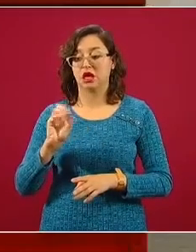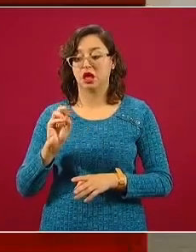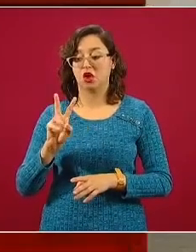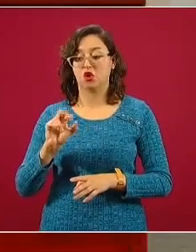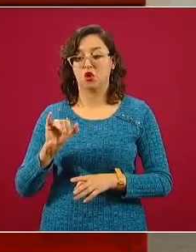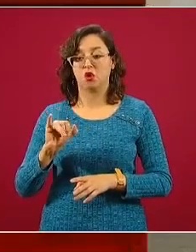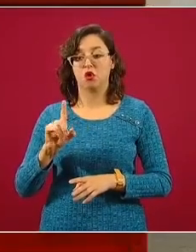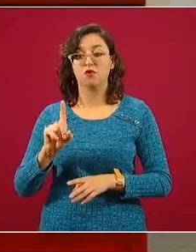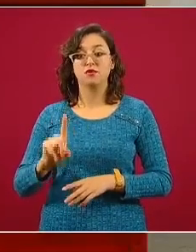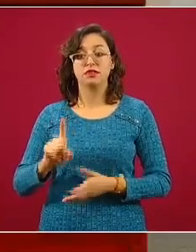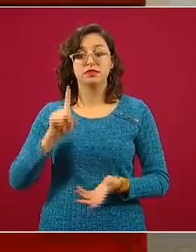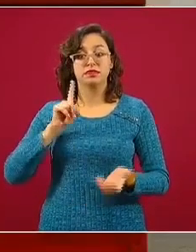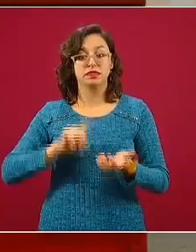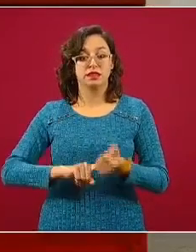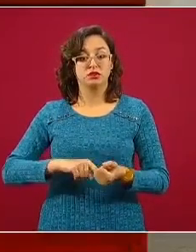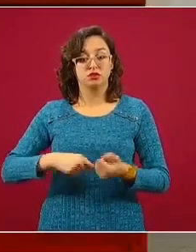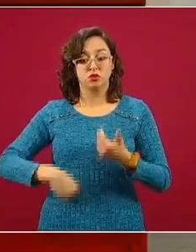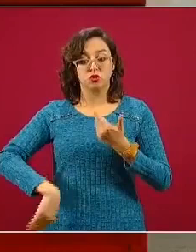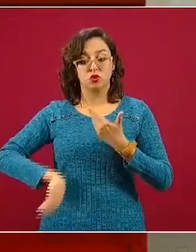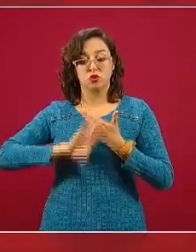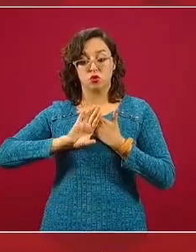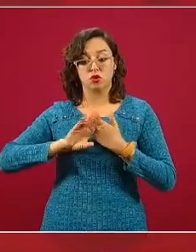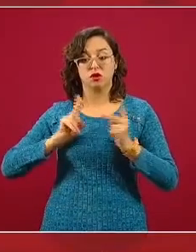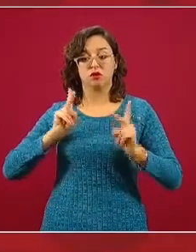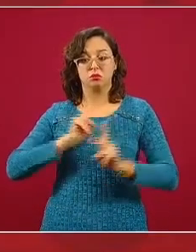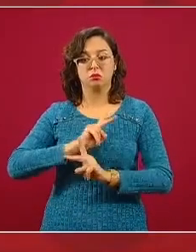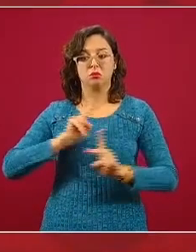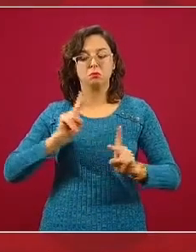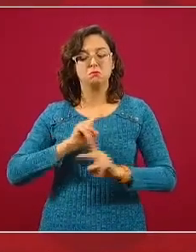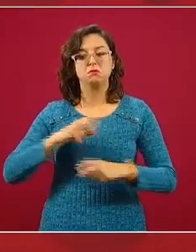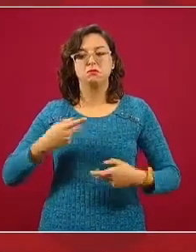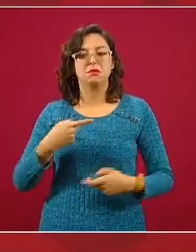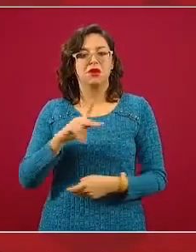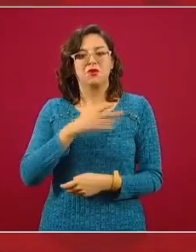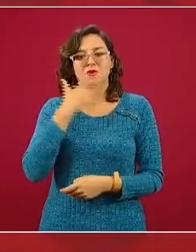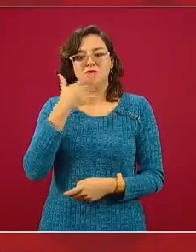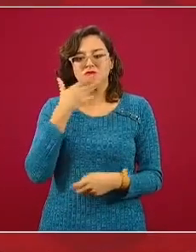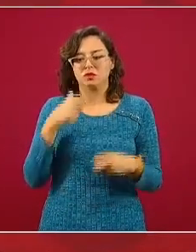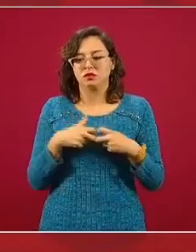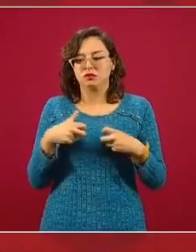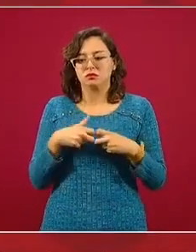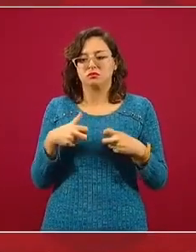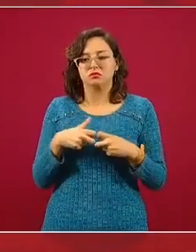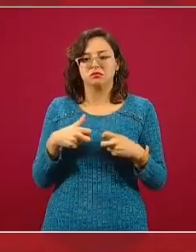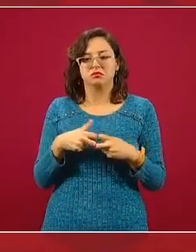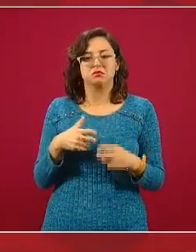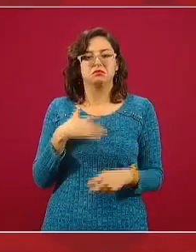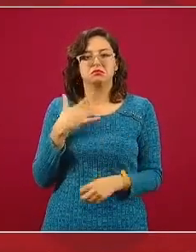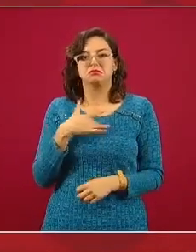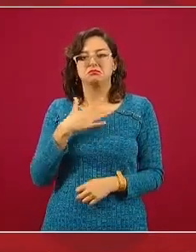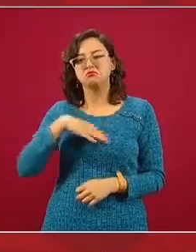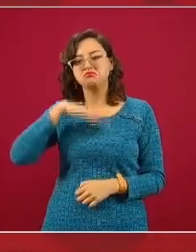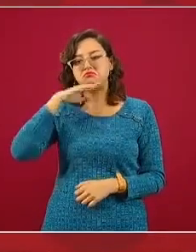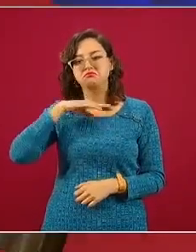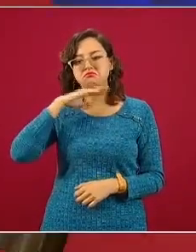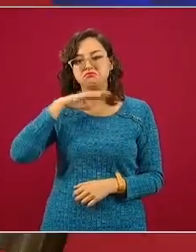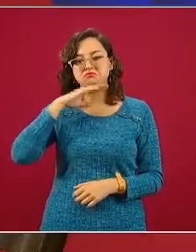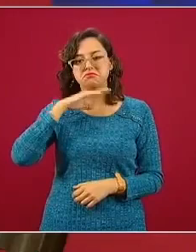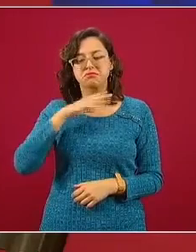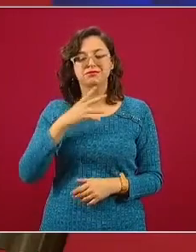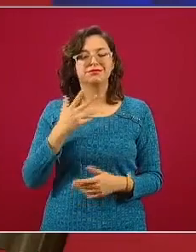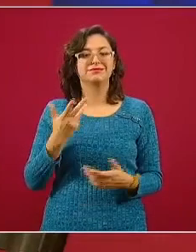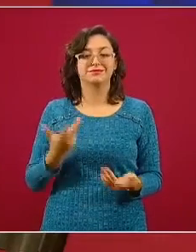presentando un impacto negativo sobre su capacidad respiratoria, pudiera ser eso y no tan sólo las